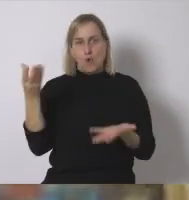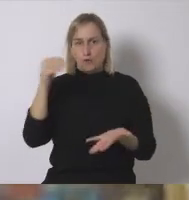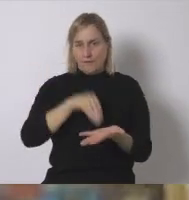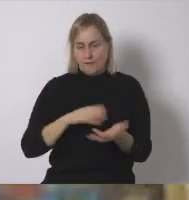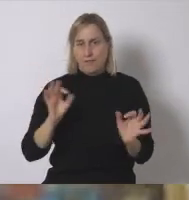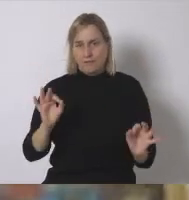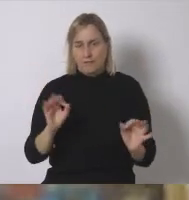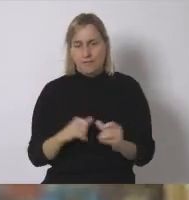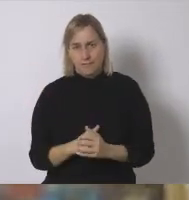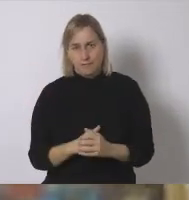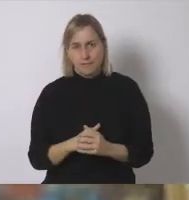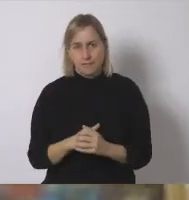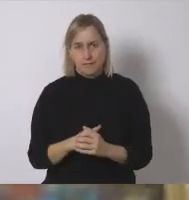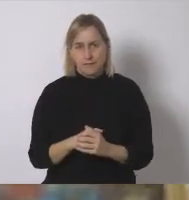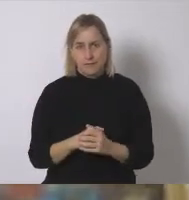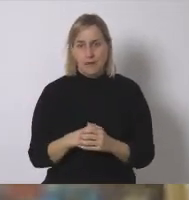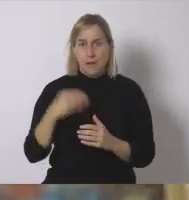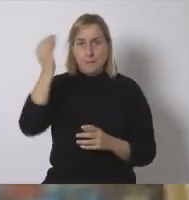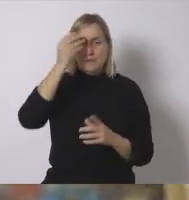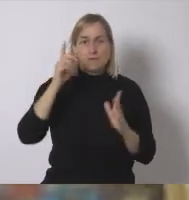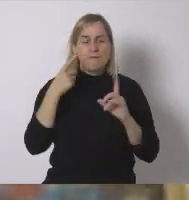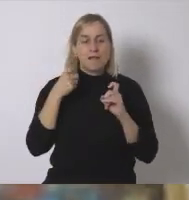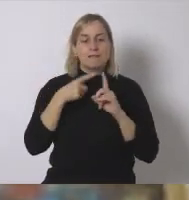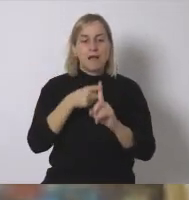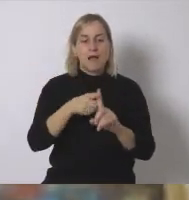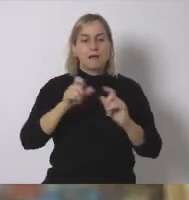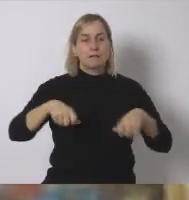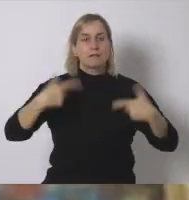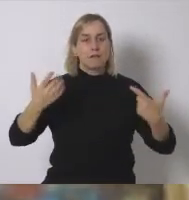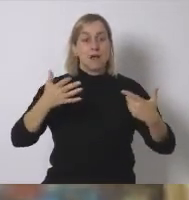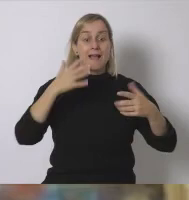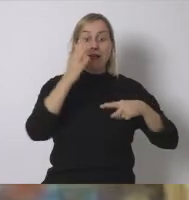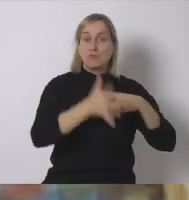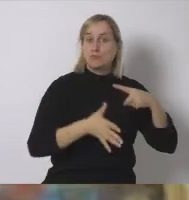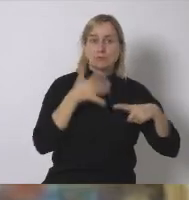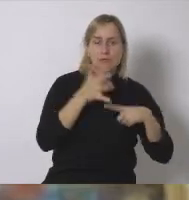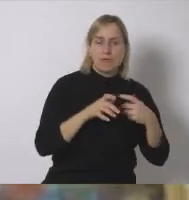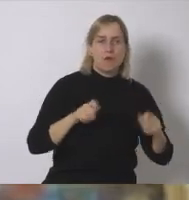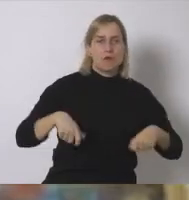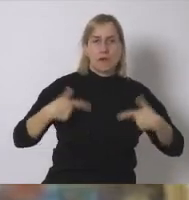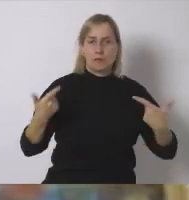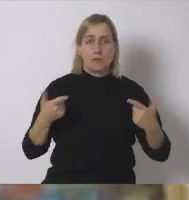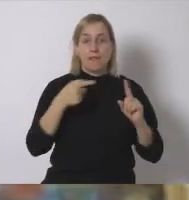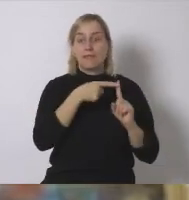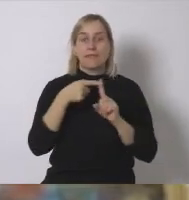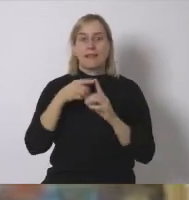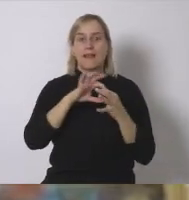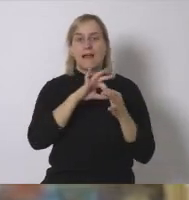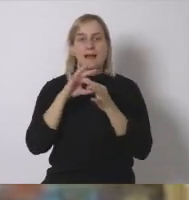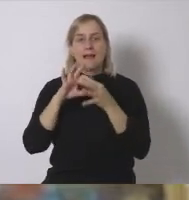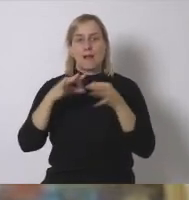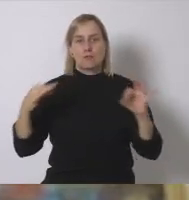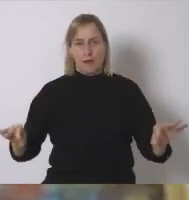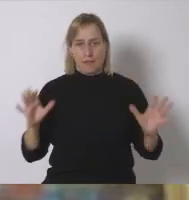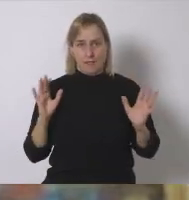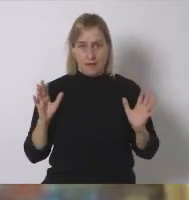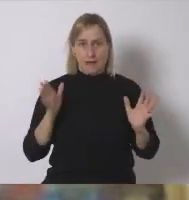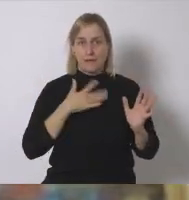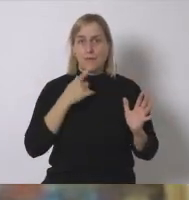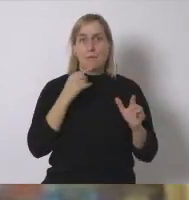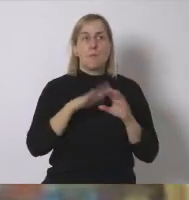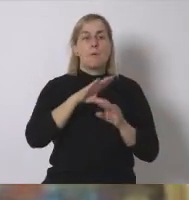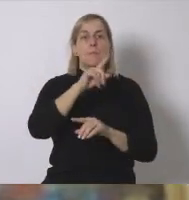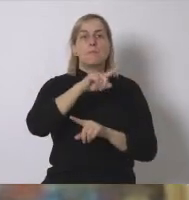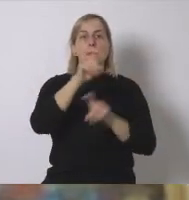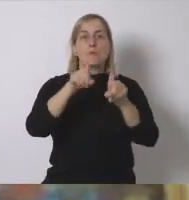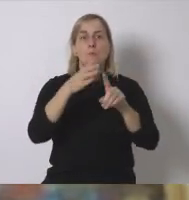que hemos naturalizado la industrialización de la naturaleza y creo que preguntas como